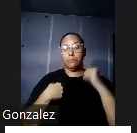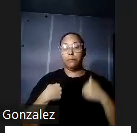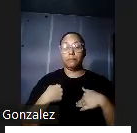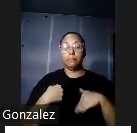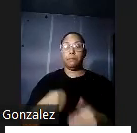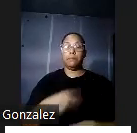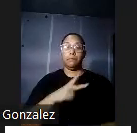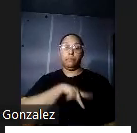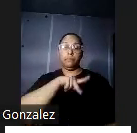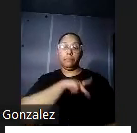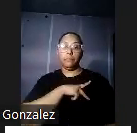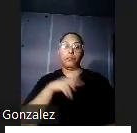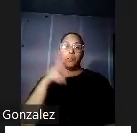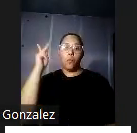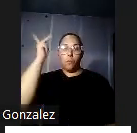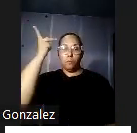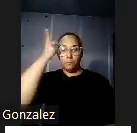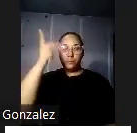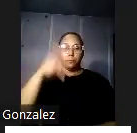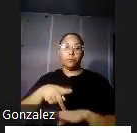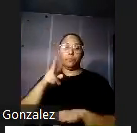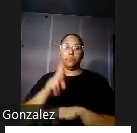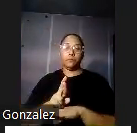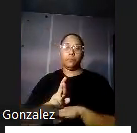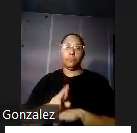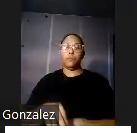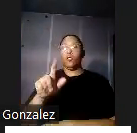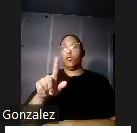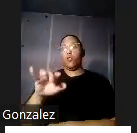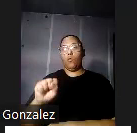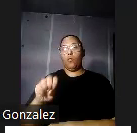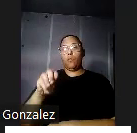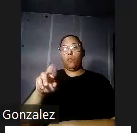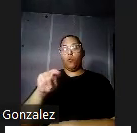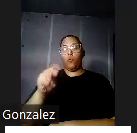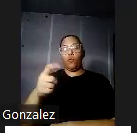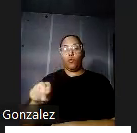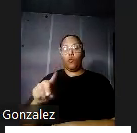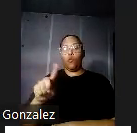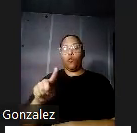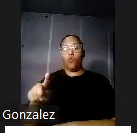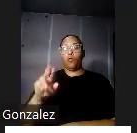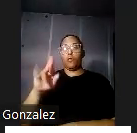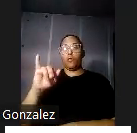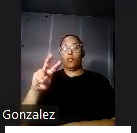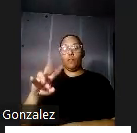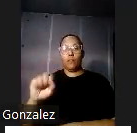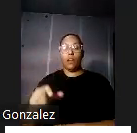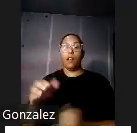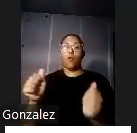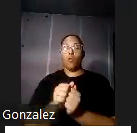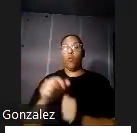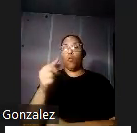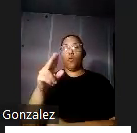personalidades políticas importantes de puerto rico el doctor Luis Muñoz Rivera en compañía también de doctores Gutiérrez y Garavilla esto fue una